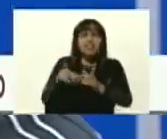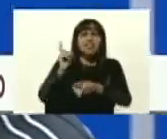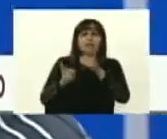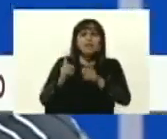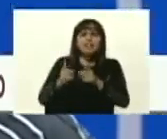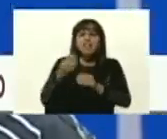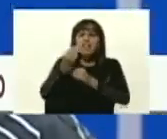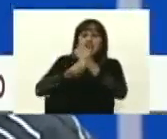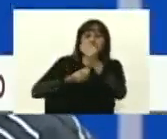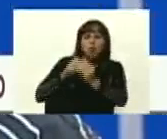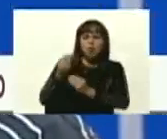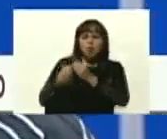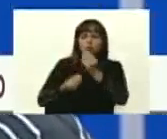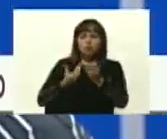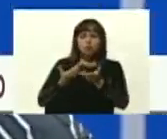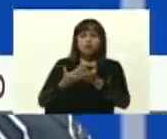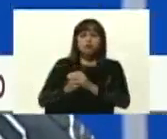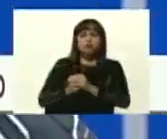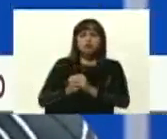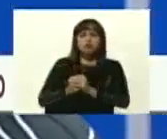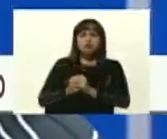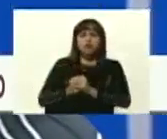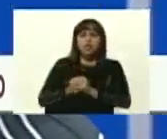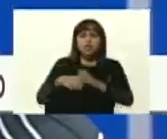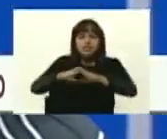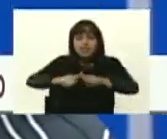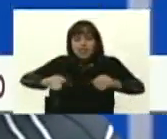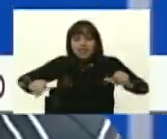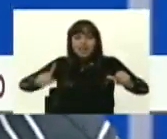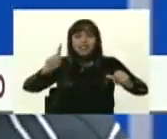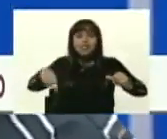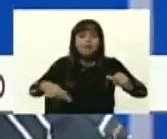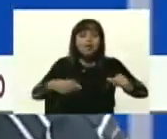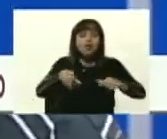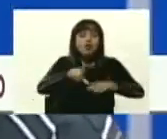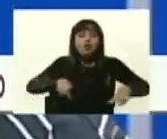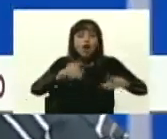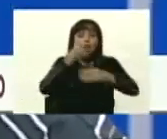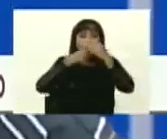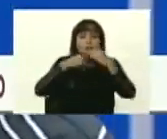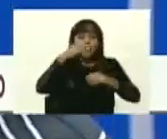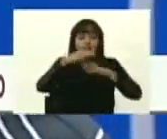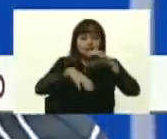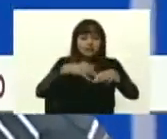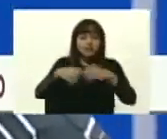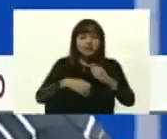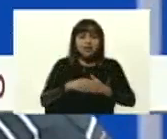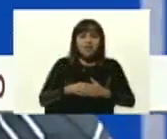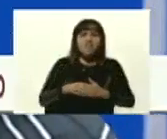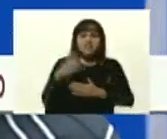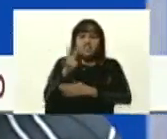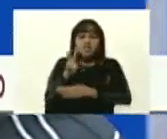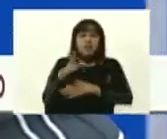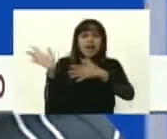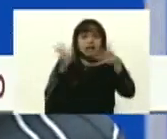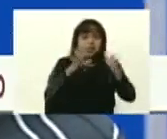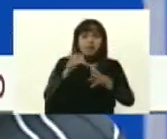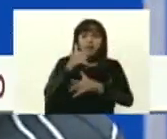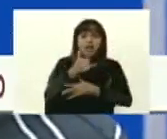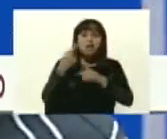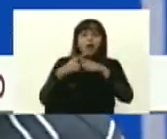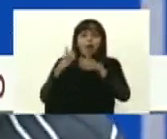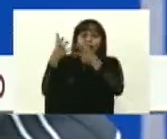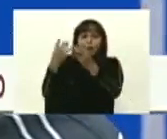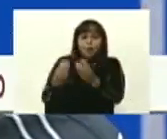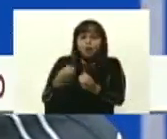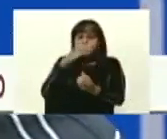la calidad de los suelos y de las zonas de pastizaje. ¿Qué sucede? Venezuela tiene un muy buen clima, pero en ciertos momentos de sequía la calidad